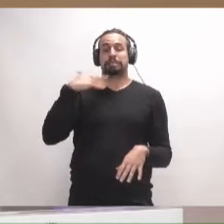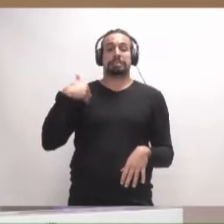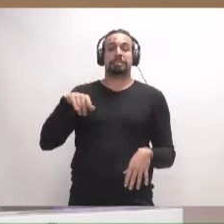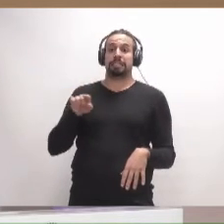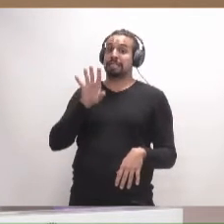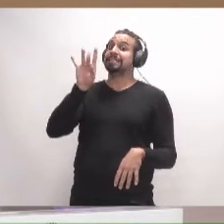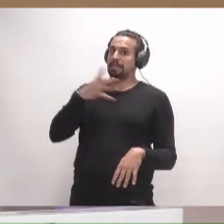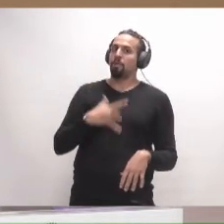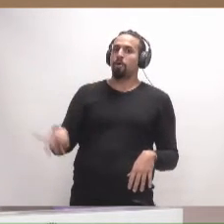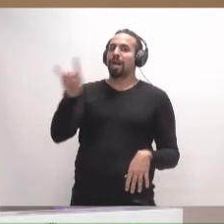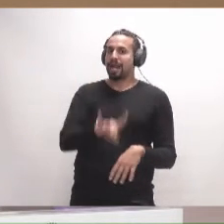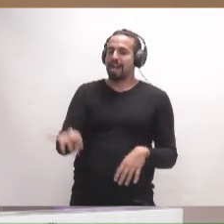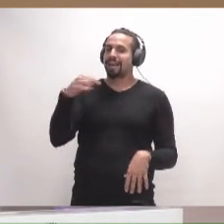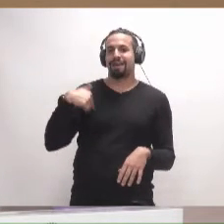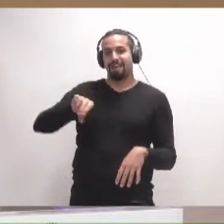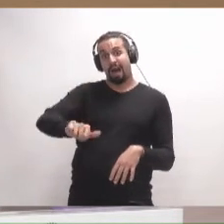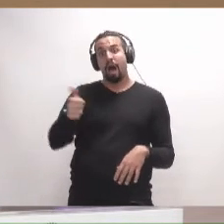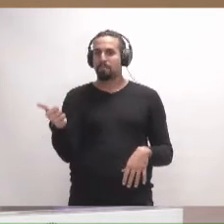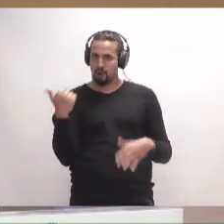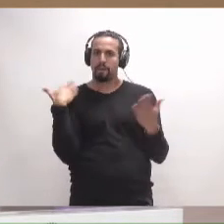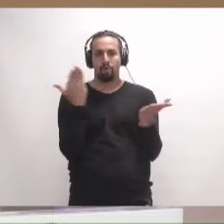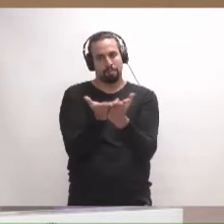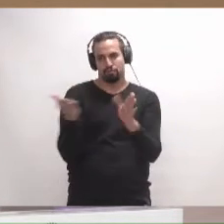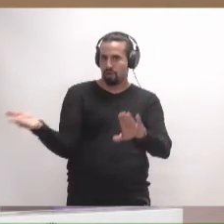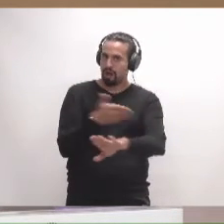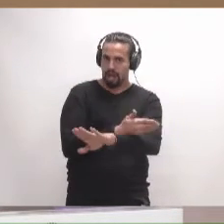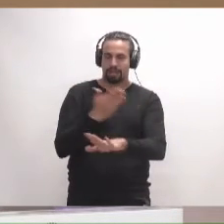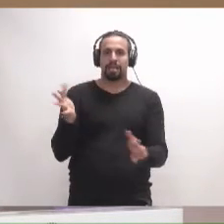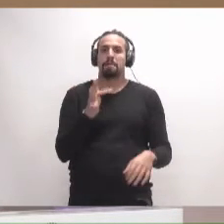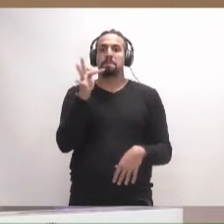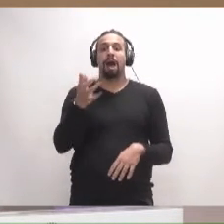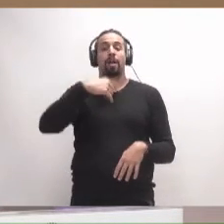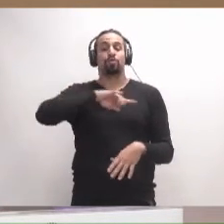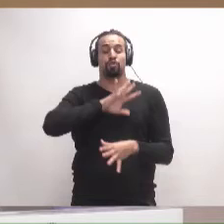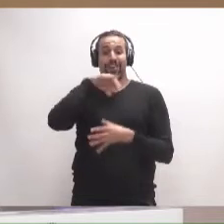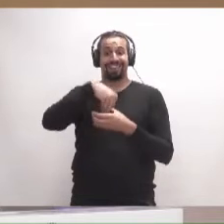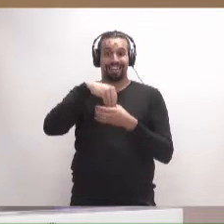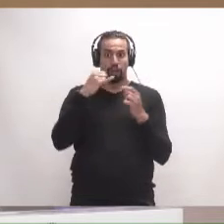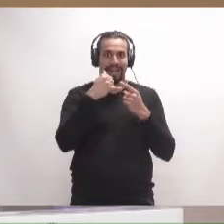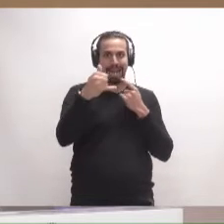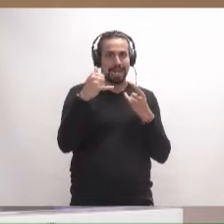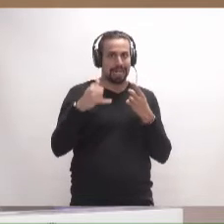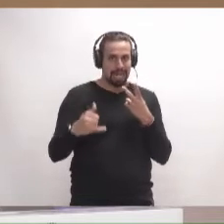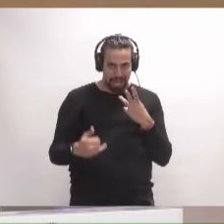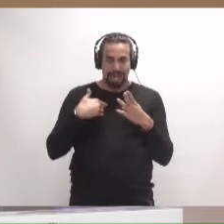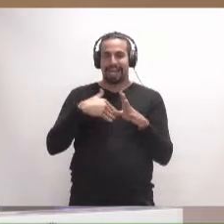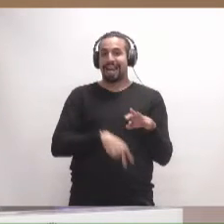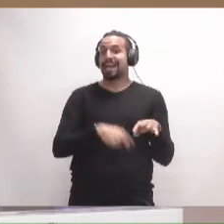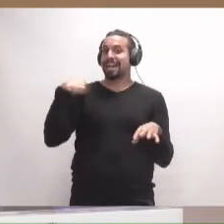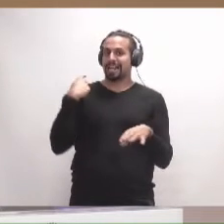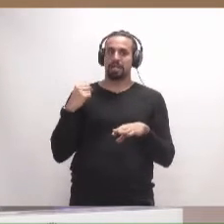una moción al respecto, y tenemos contempladas dentro de las líneas genéricas de subvenciones,